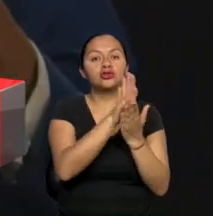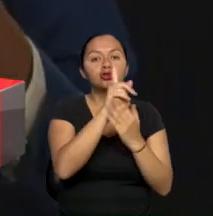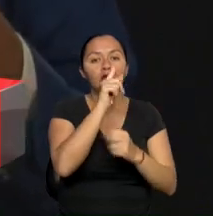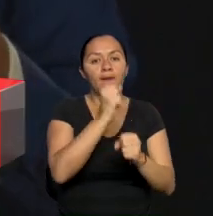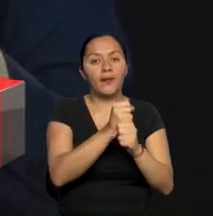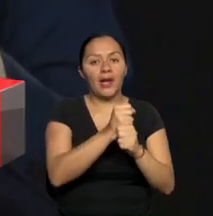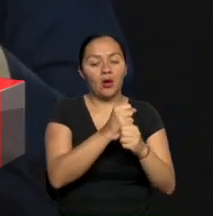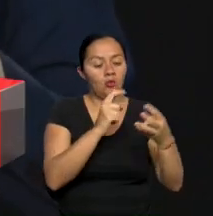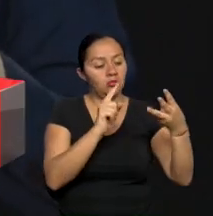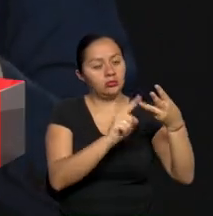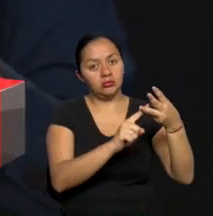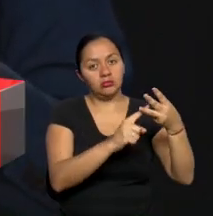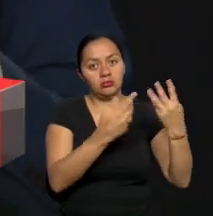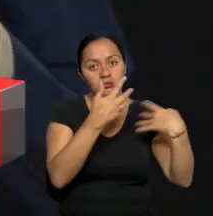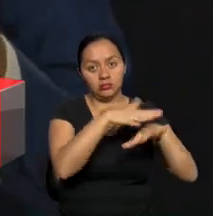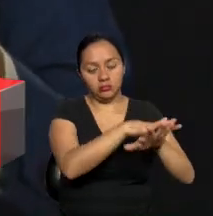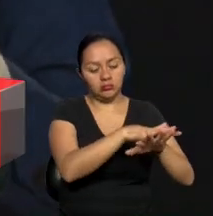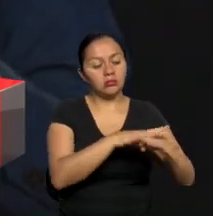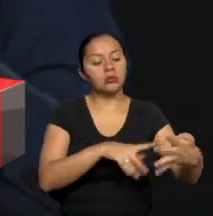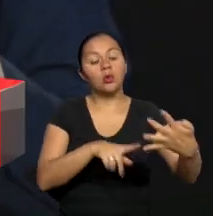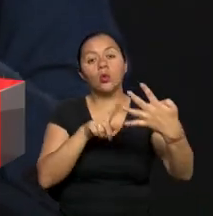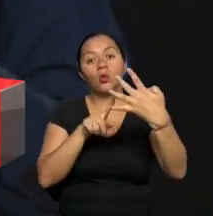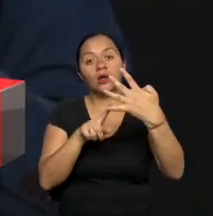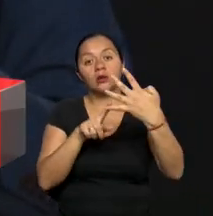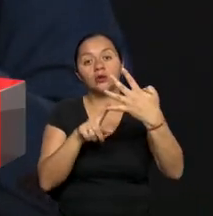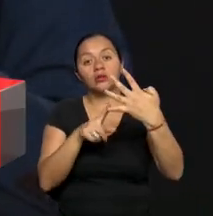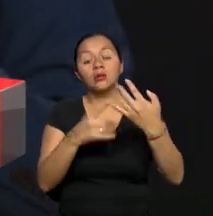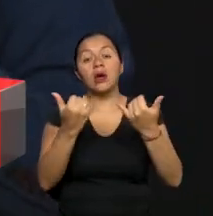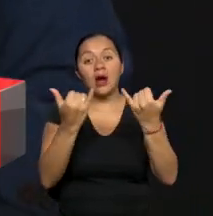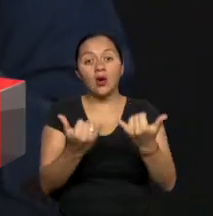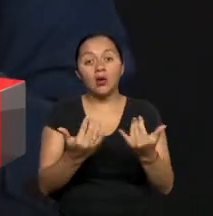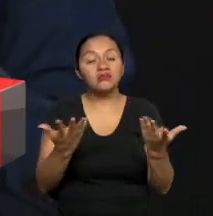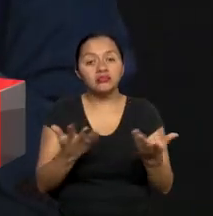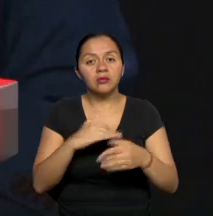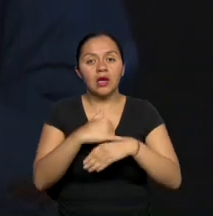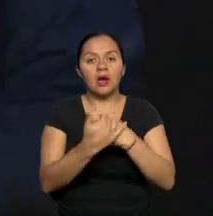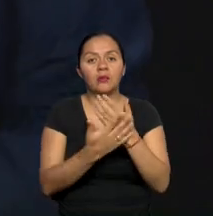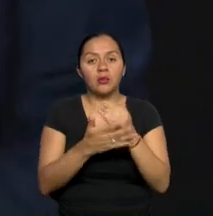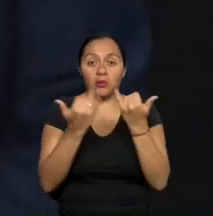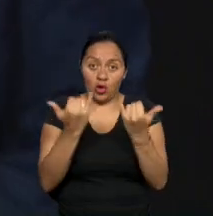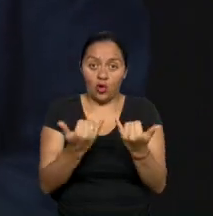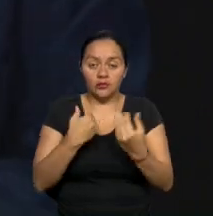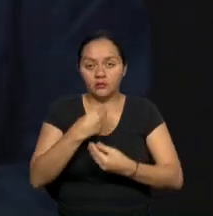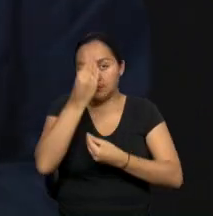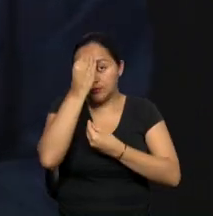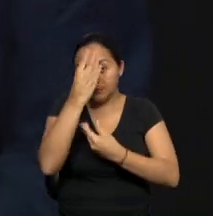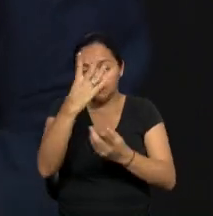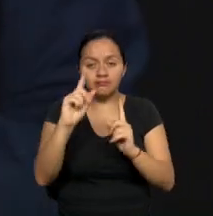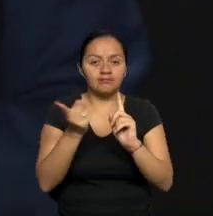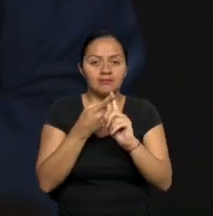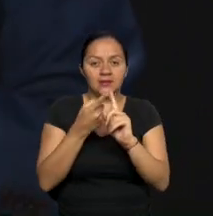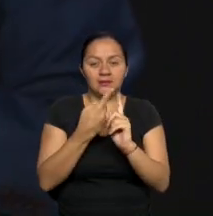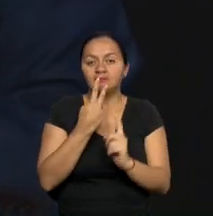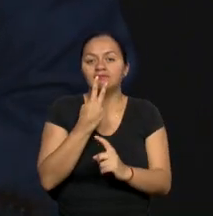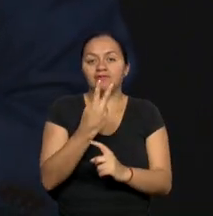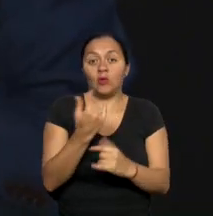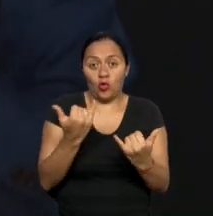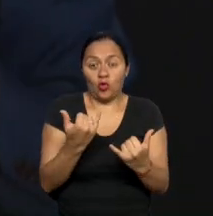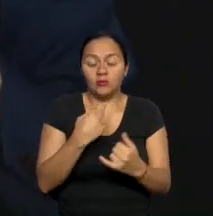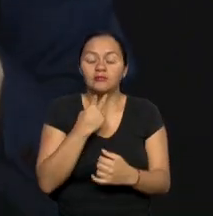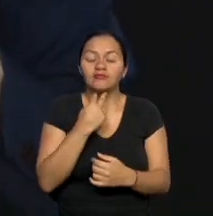Y el cuarto valor agregado, es actualmente lo hemos desarrollado, y aprovecho tu programa para dar una primicia, que es que